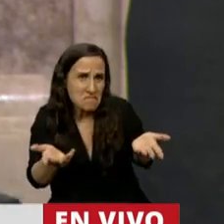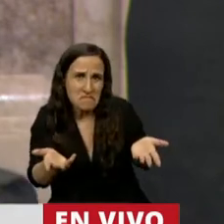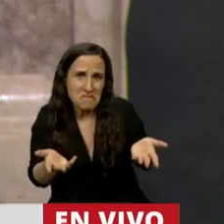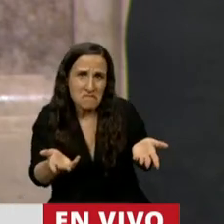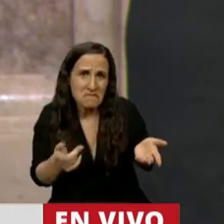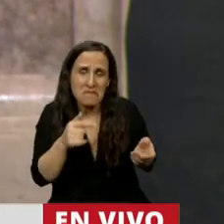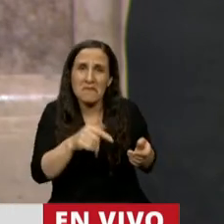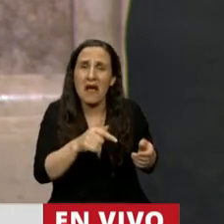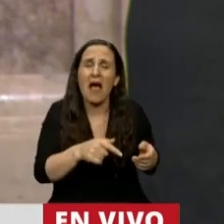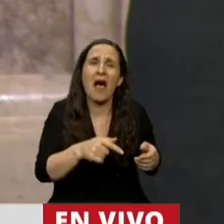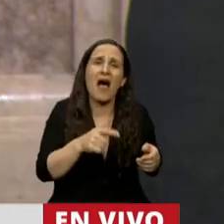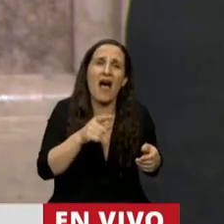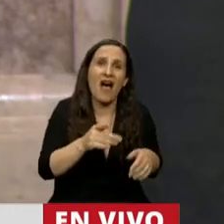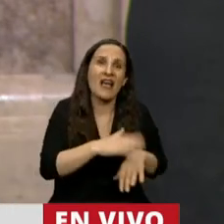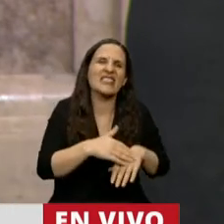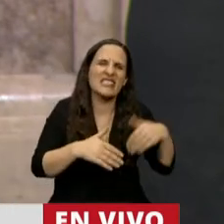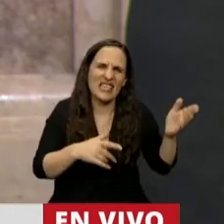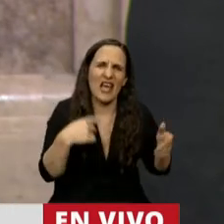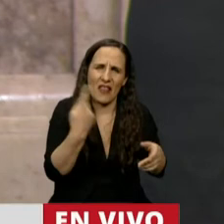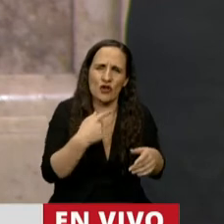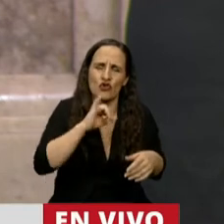agenda por la que venimos peleando desde el frente de izquierda.